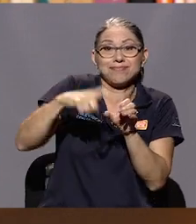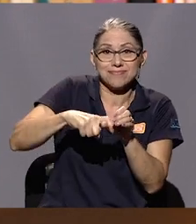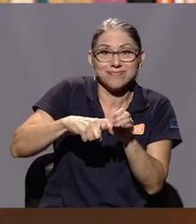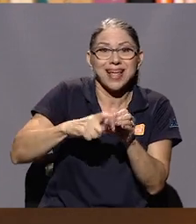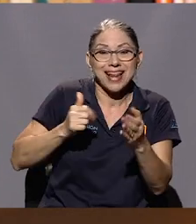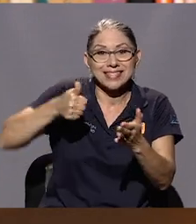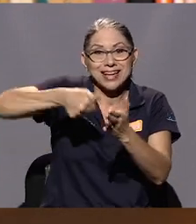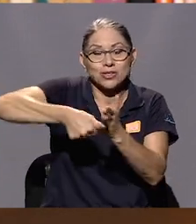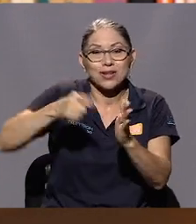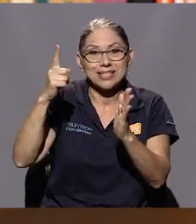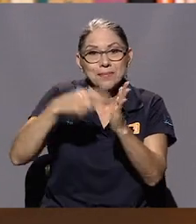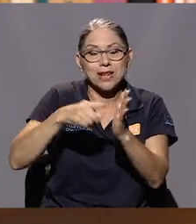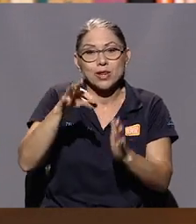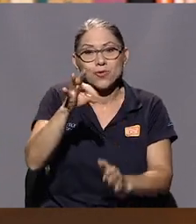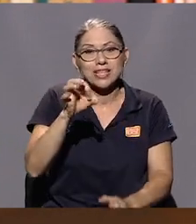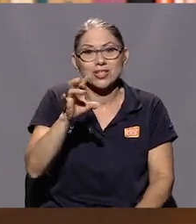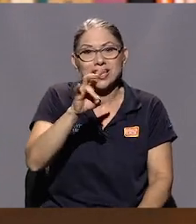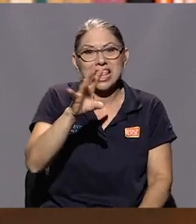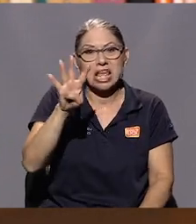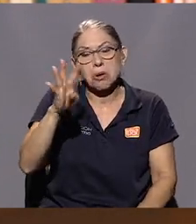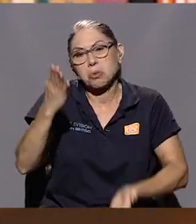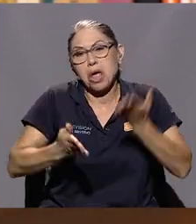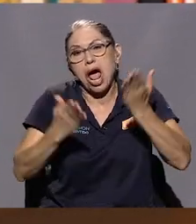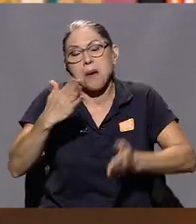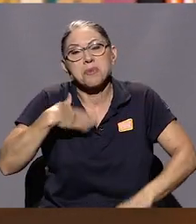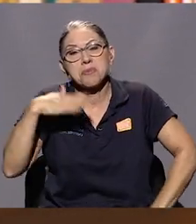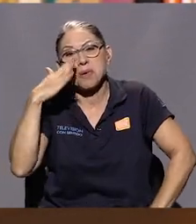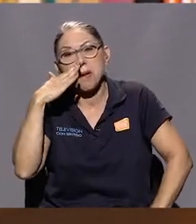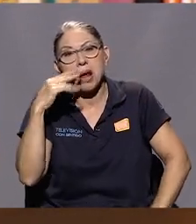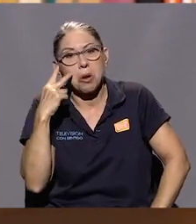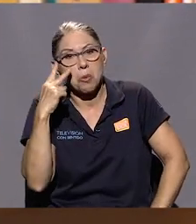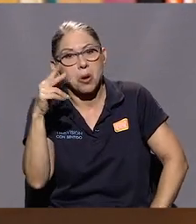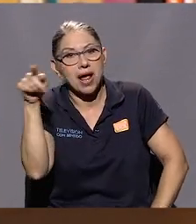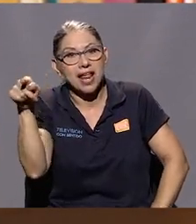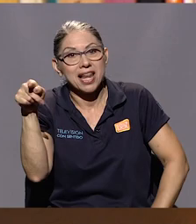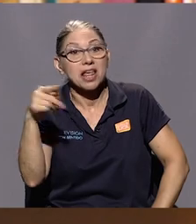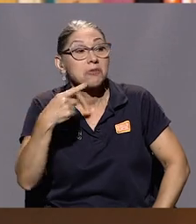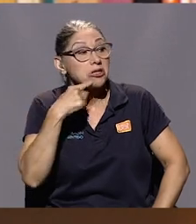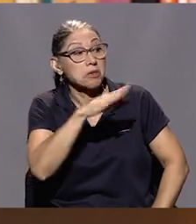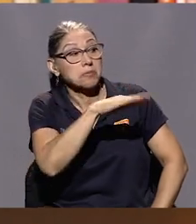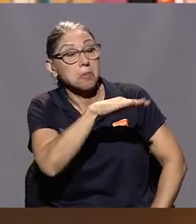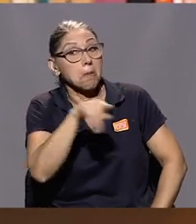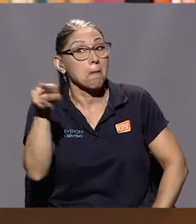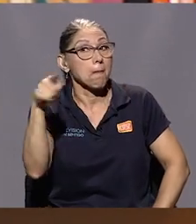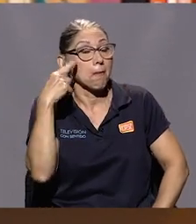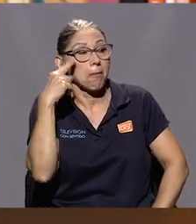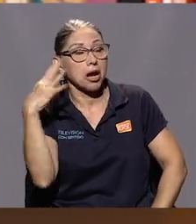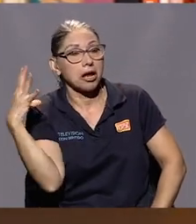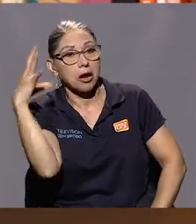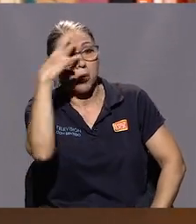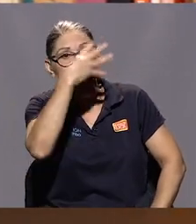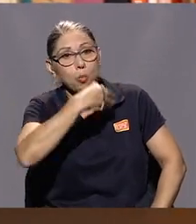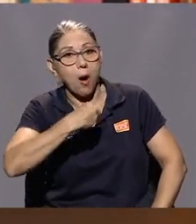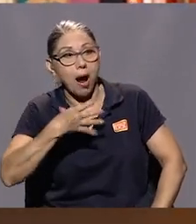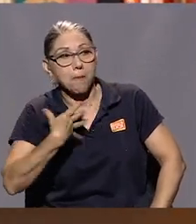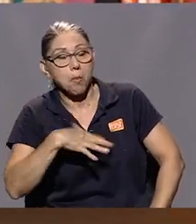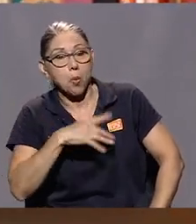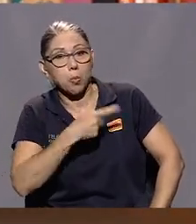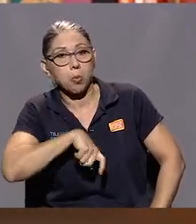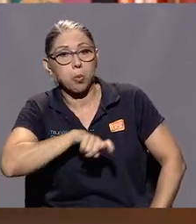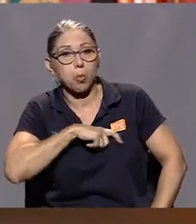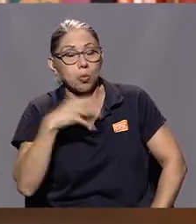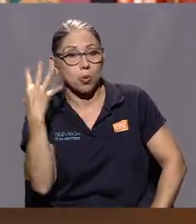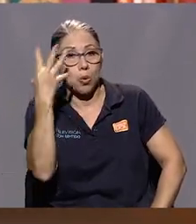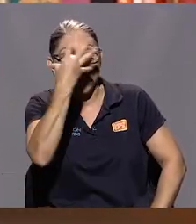1974. Y entonces mamá lo debe haber visto por ahí, y ella le echó ojo, le dijo, mira qué guapo tal, y